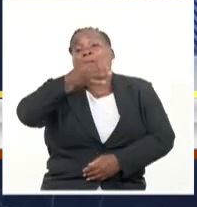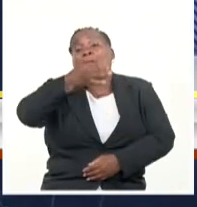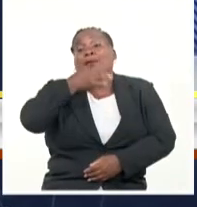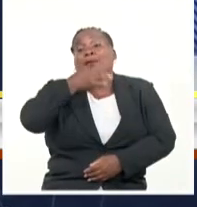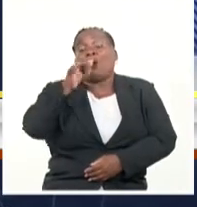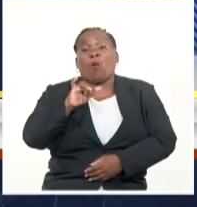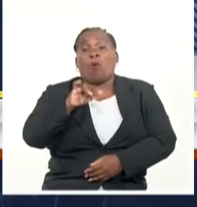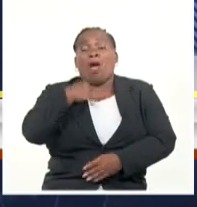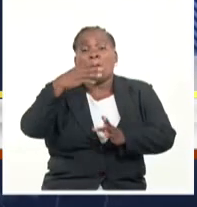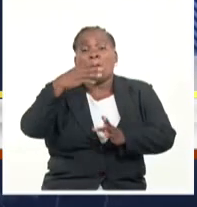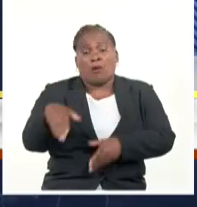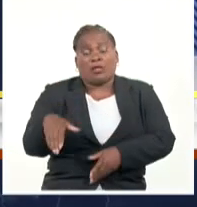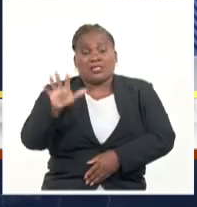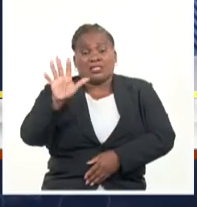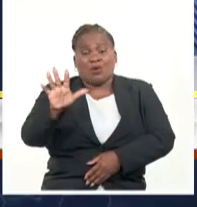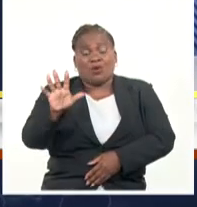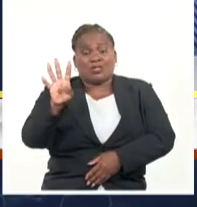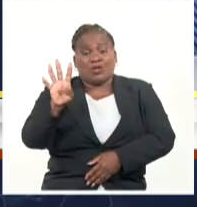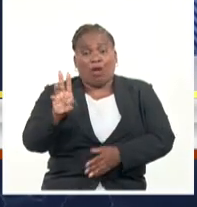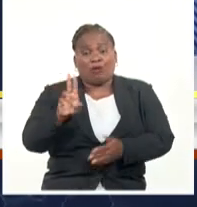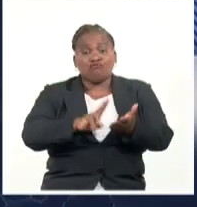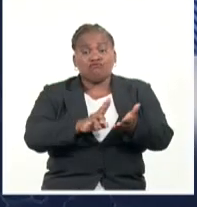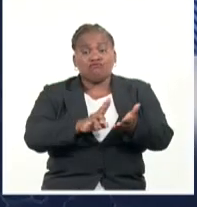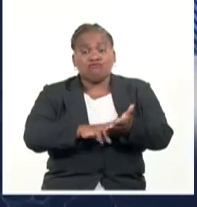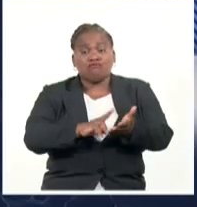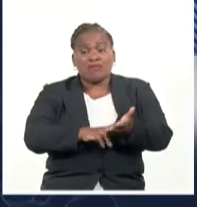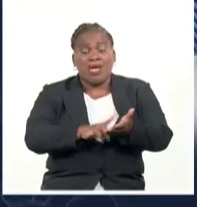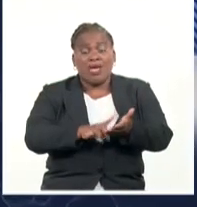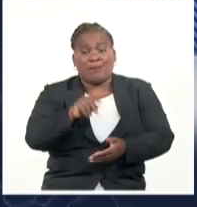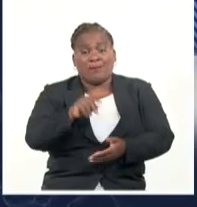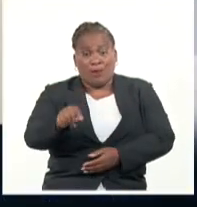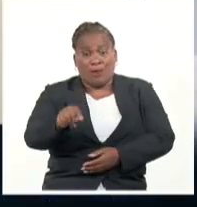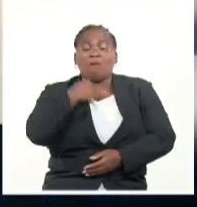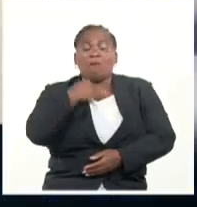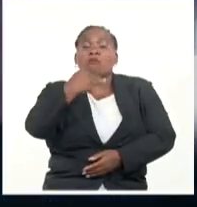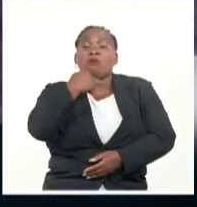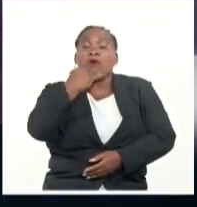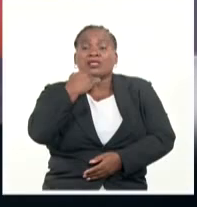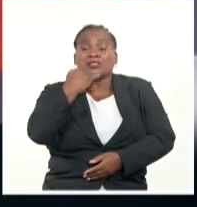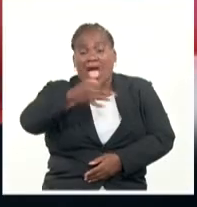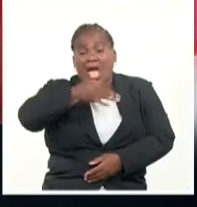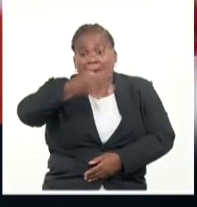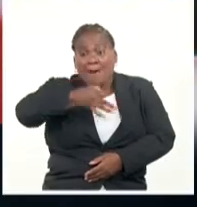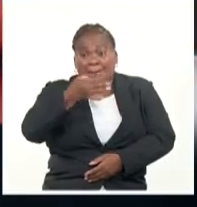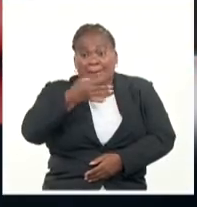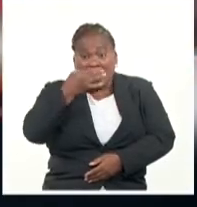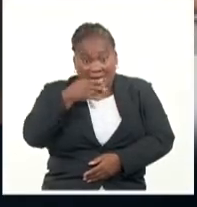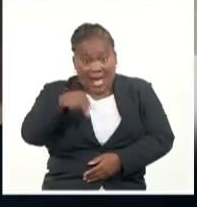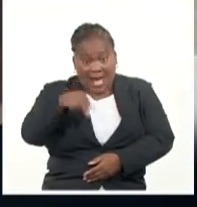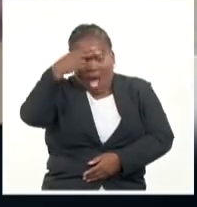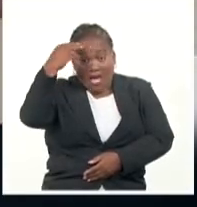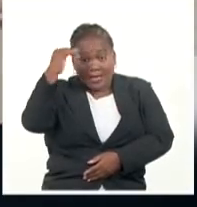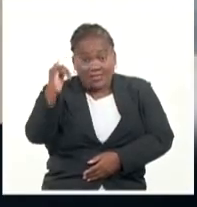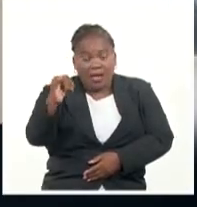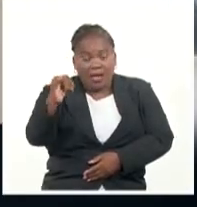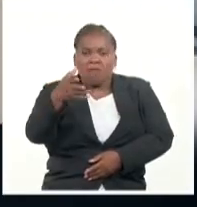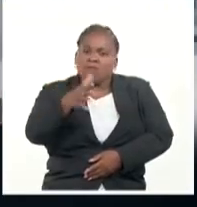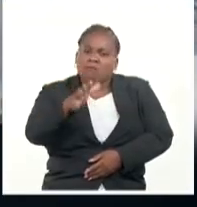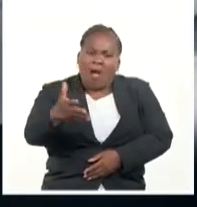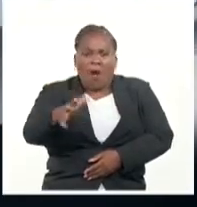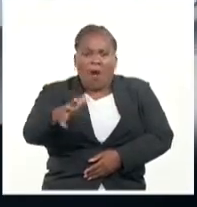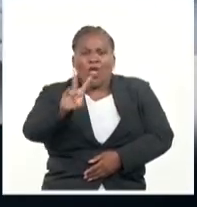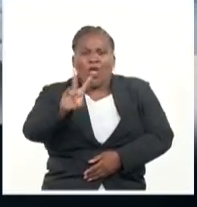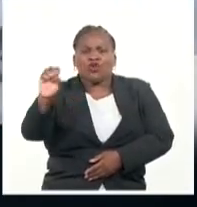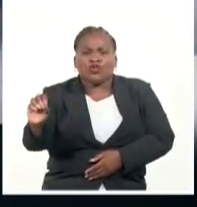muerte violenta de 54 miembros de las fuerzas del orden. Fuentes oficiales estiman que en la nación caribeña operan alrededor de 200